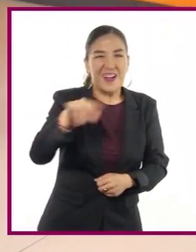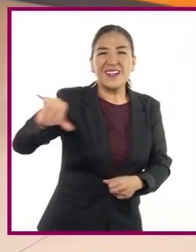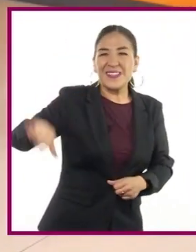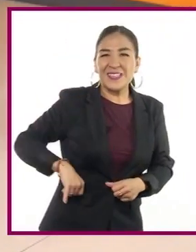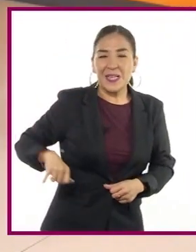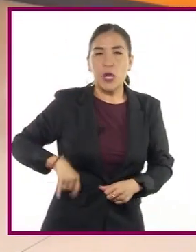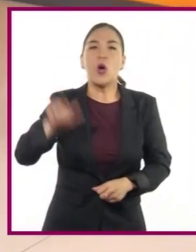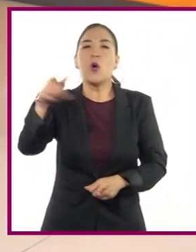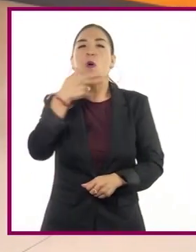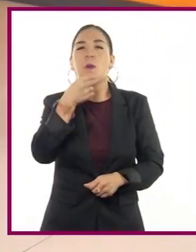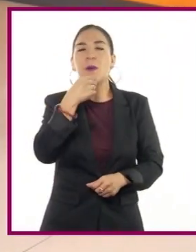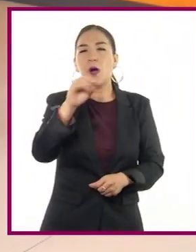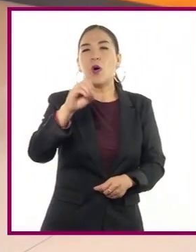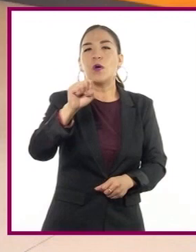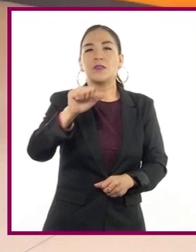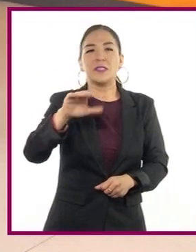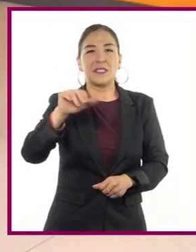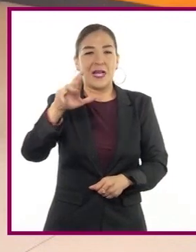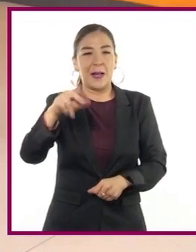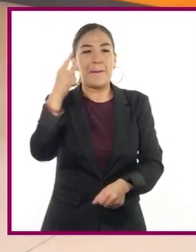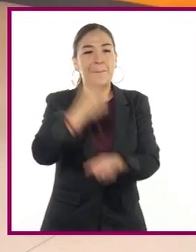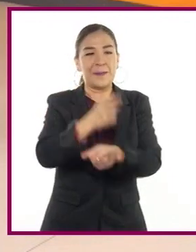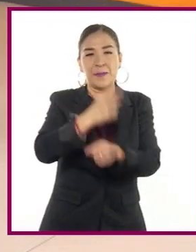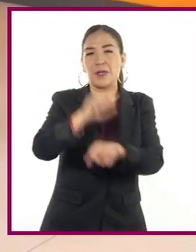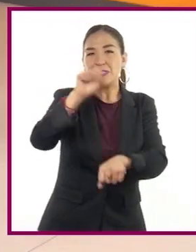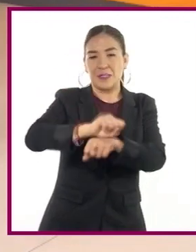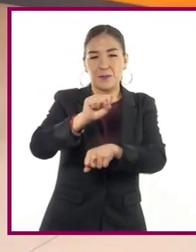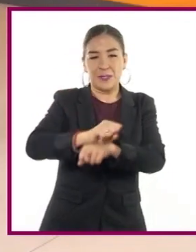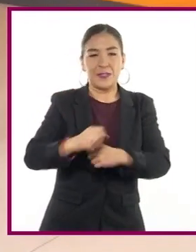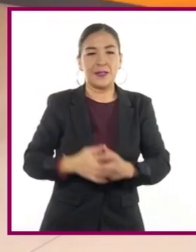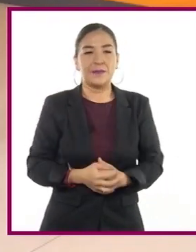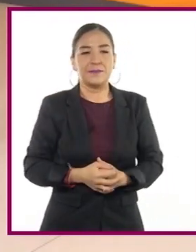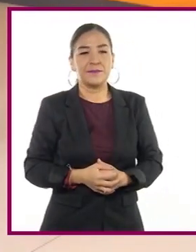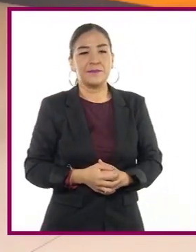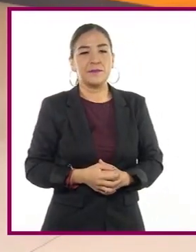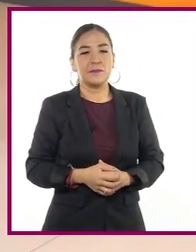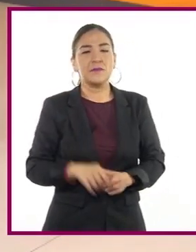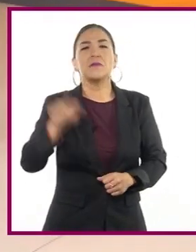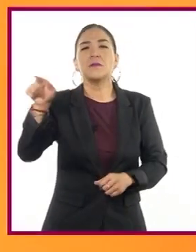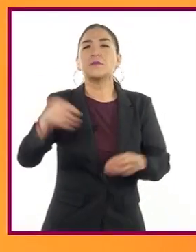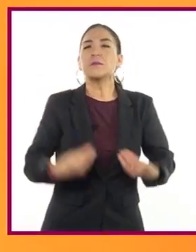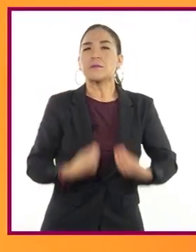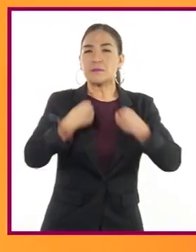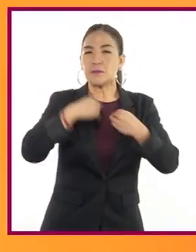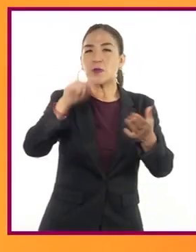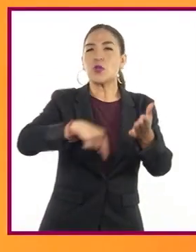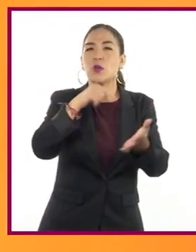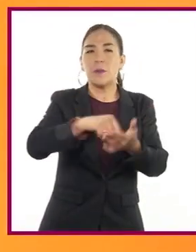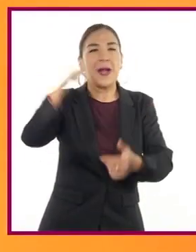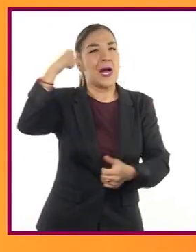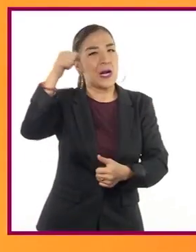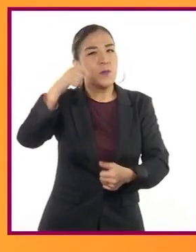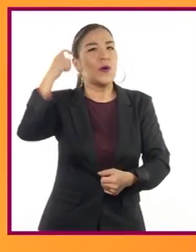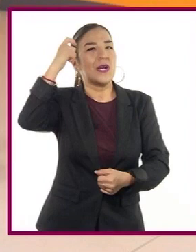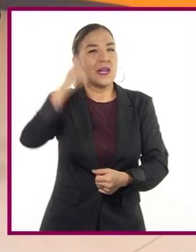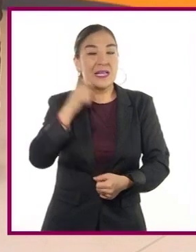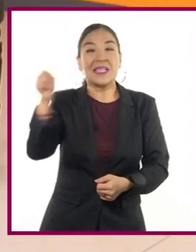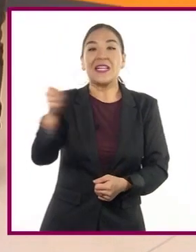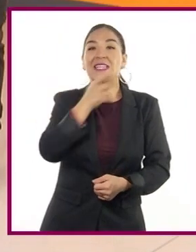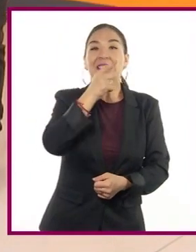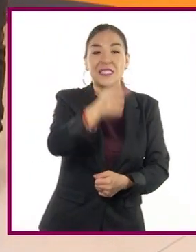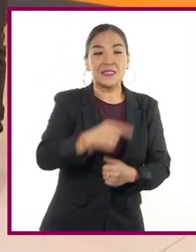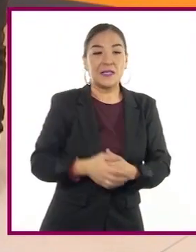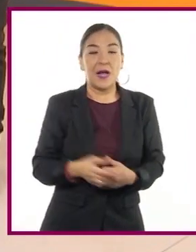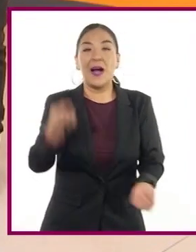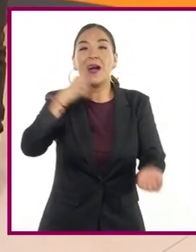Es de Óscar Omar, de primer año de secundaria. Él vive en Acapulco, Guerrero, y nos comenta que